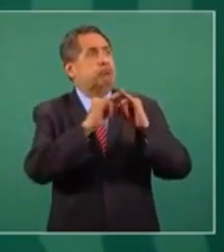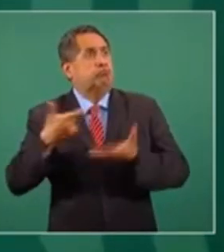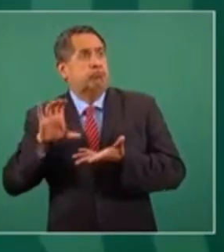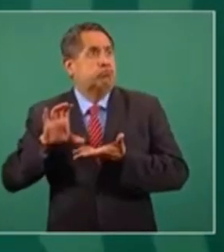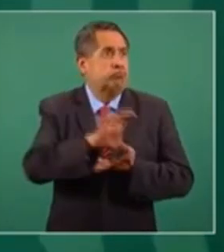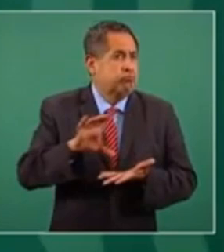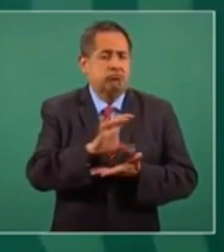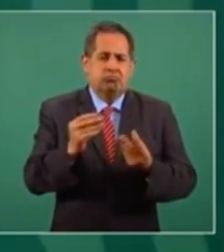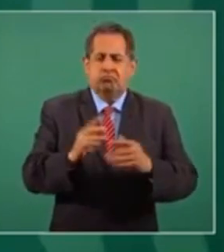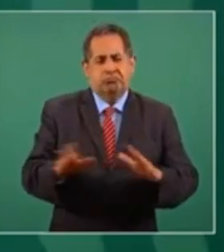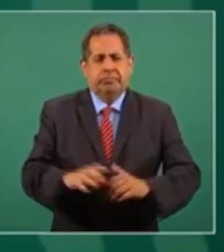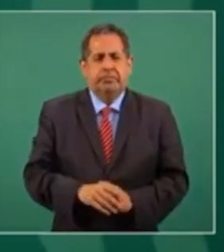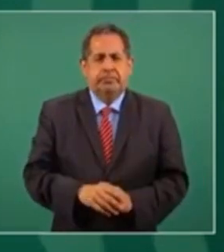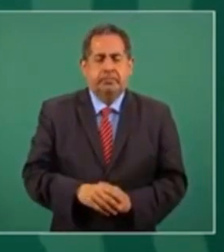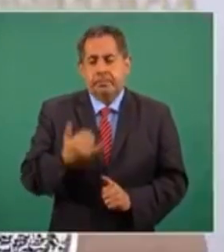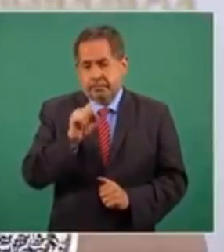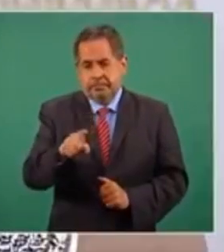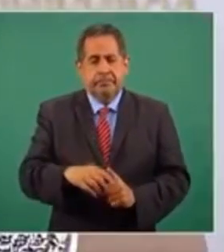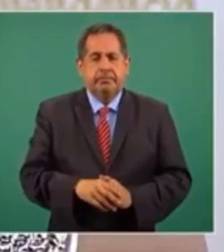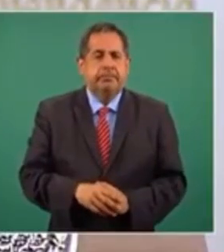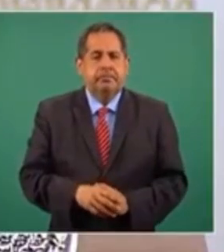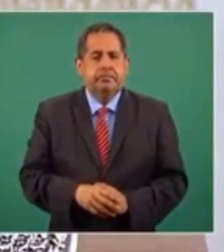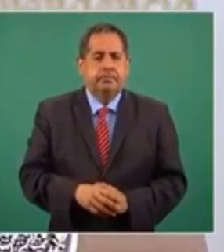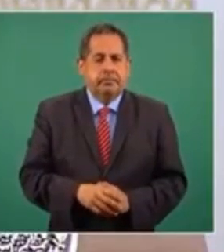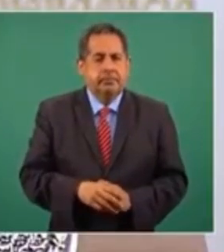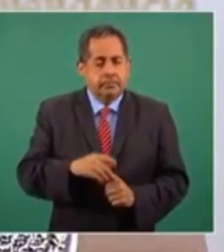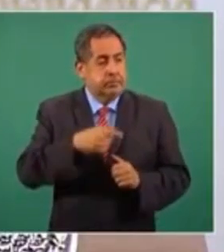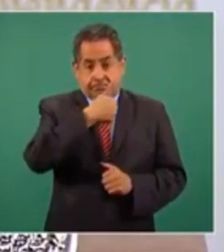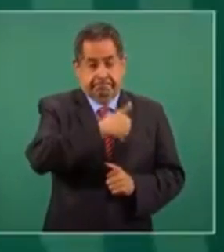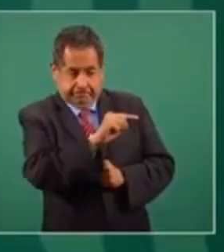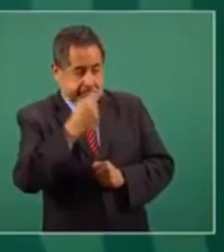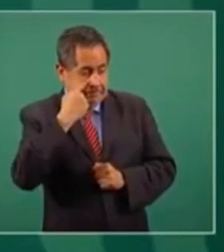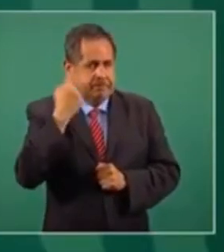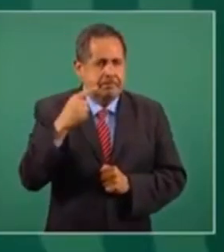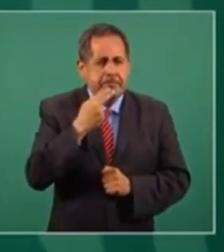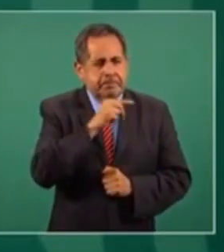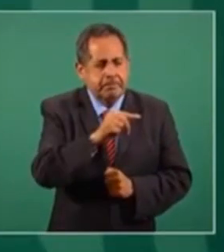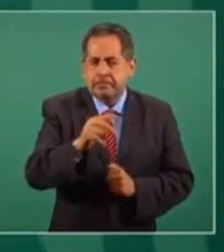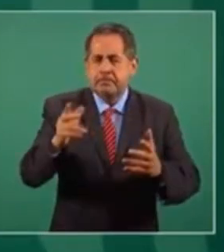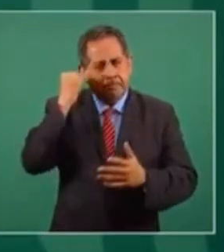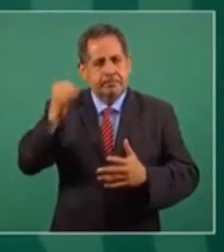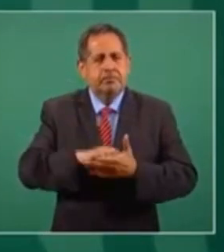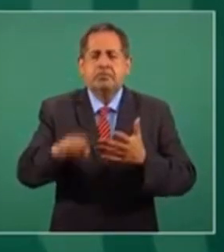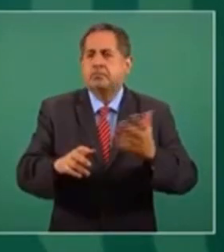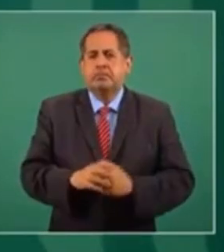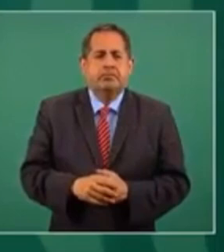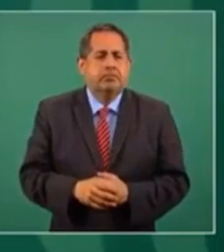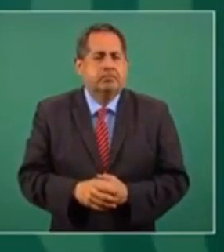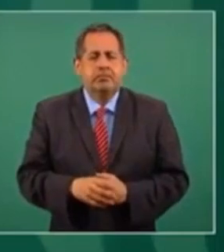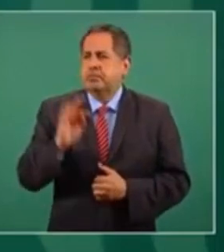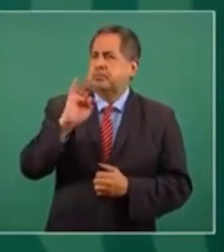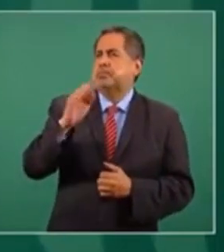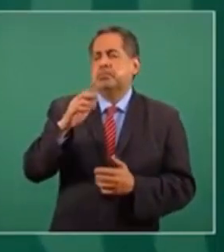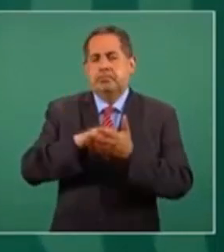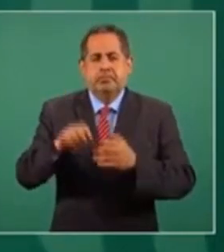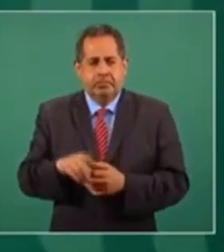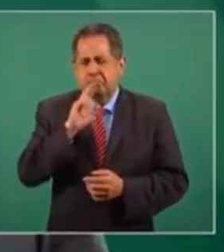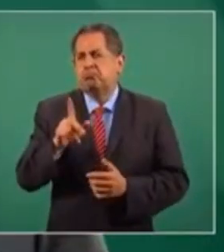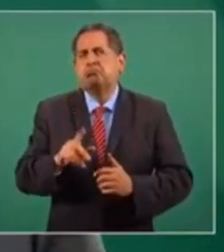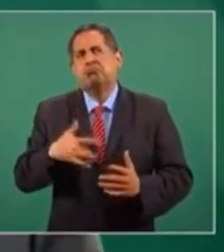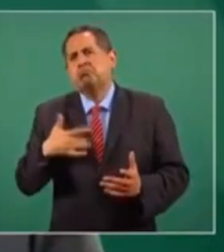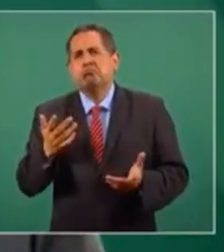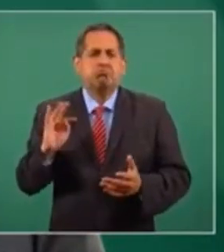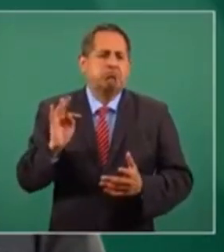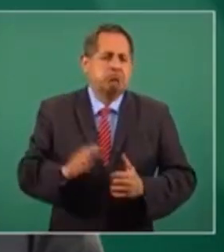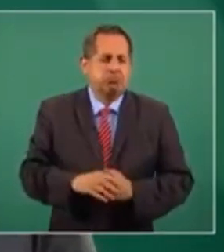cueste tanto. Y así, organismo por organismo. Imagínense, si resolvemos que en vez de mil millones,